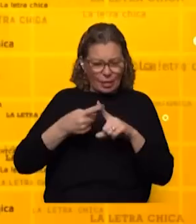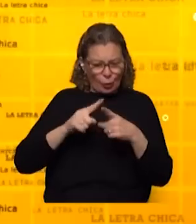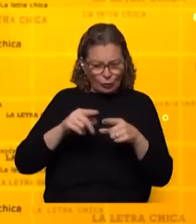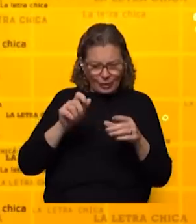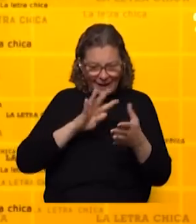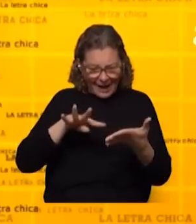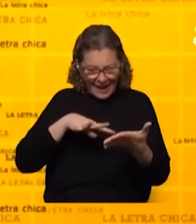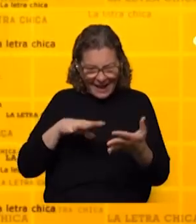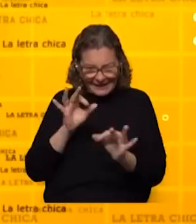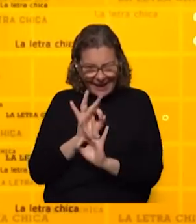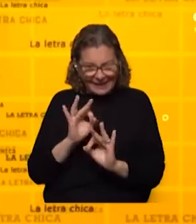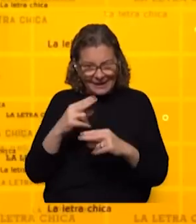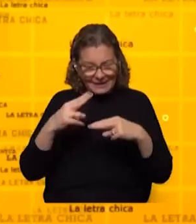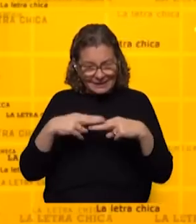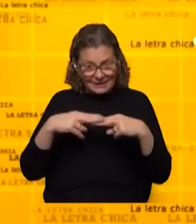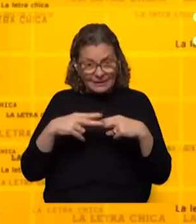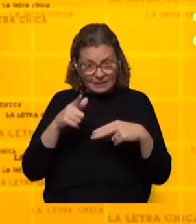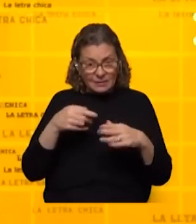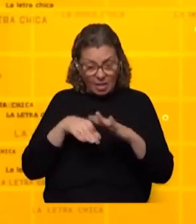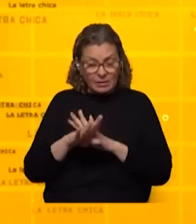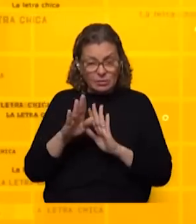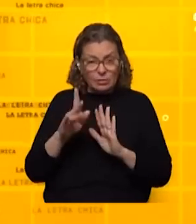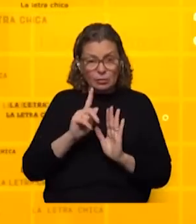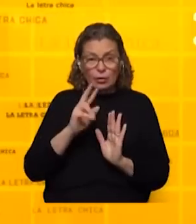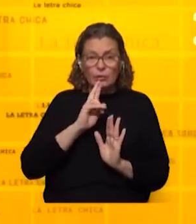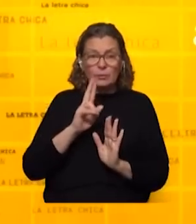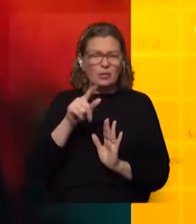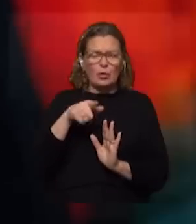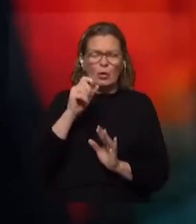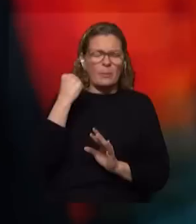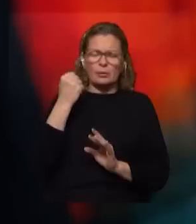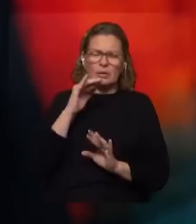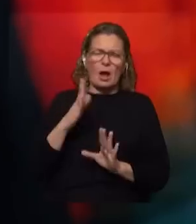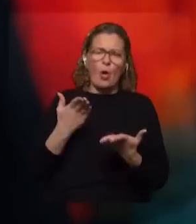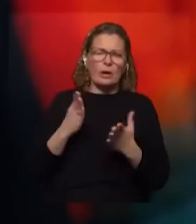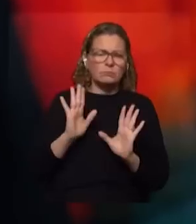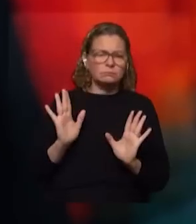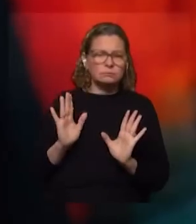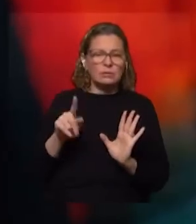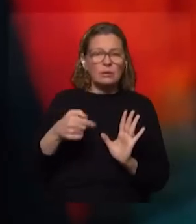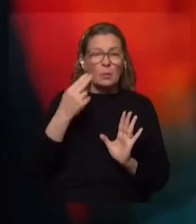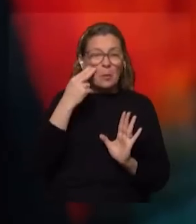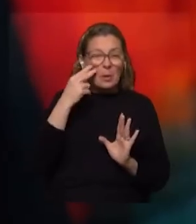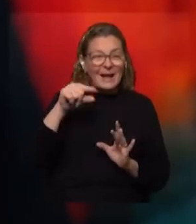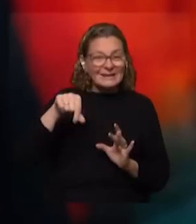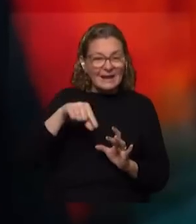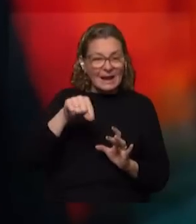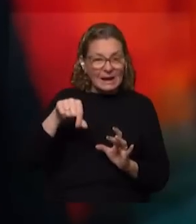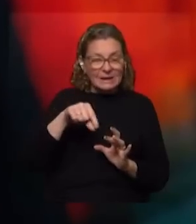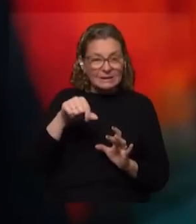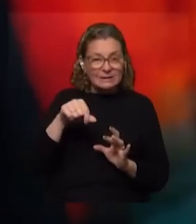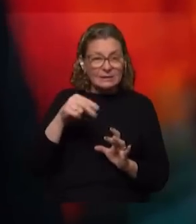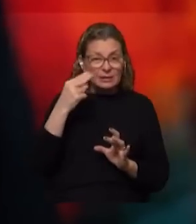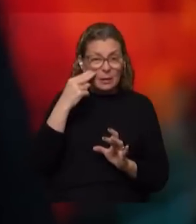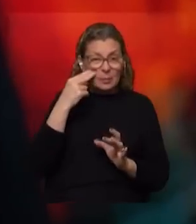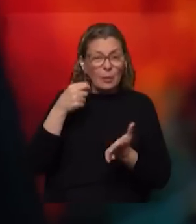hay entre oferentes empresas y demás pero está le contestan no es relevante en este momento después está el problema de la sal y el